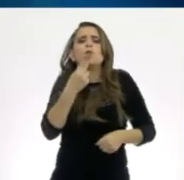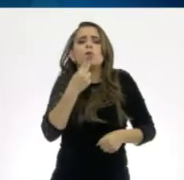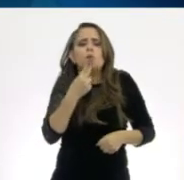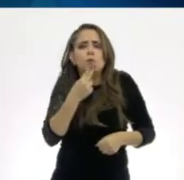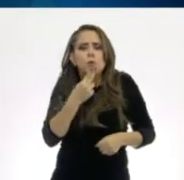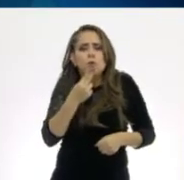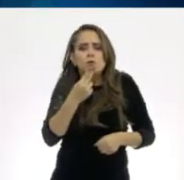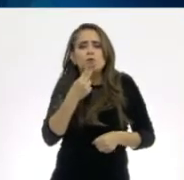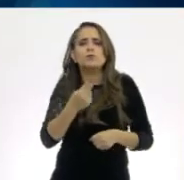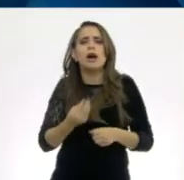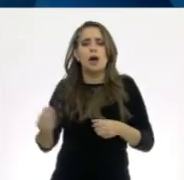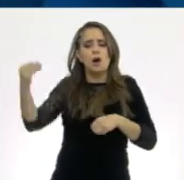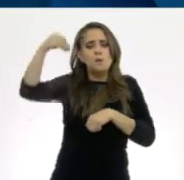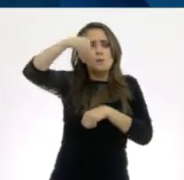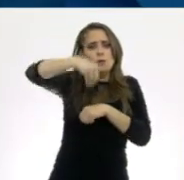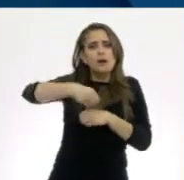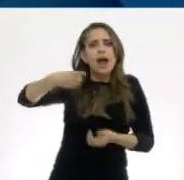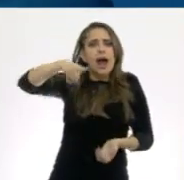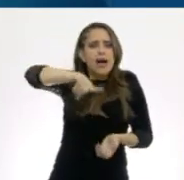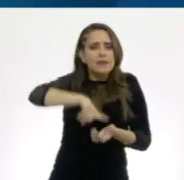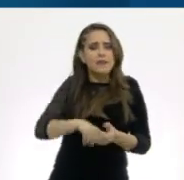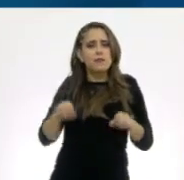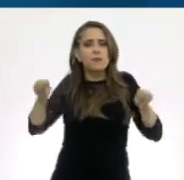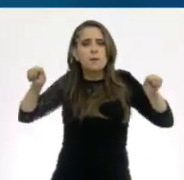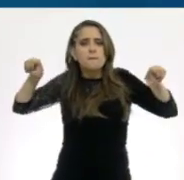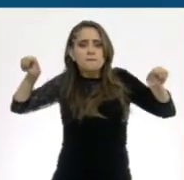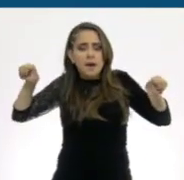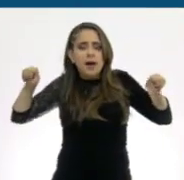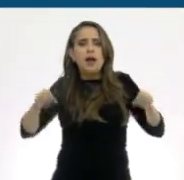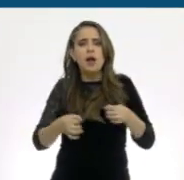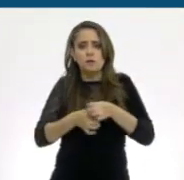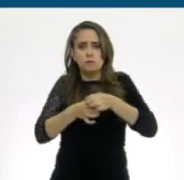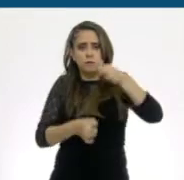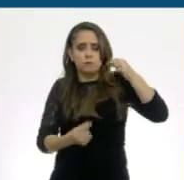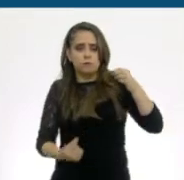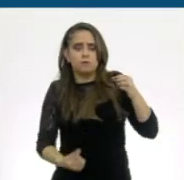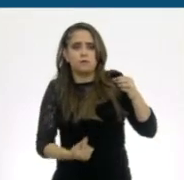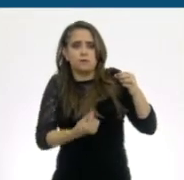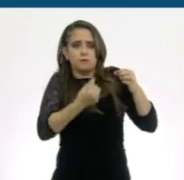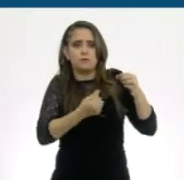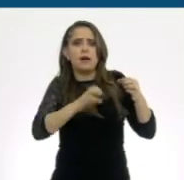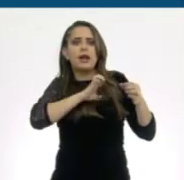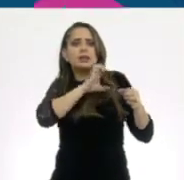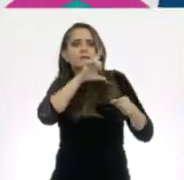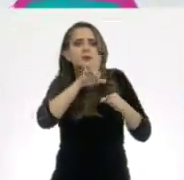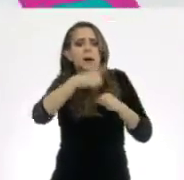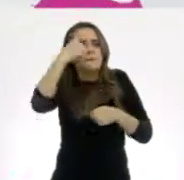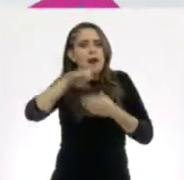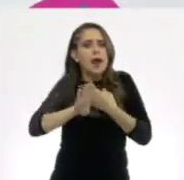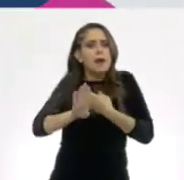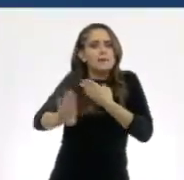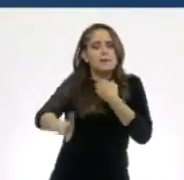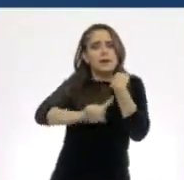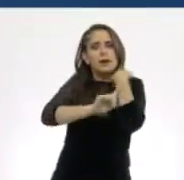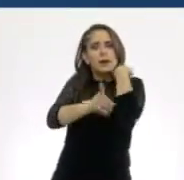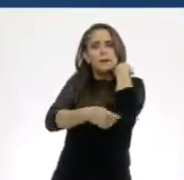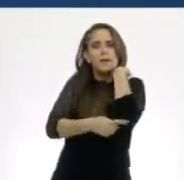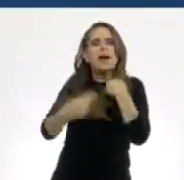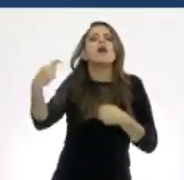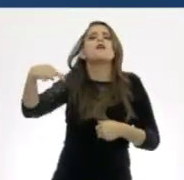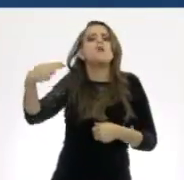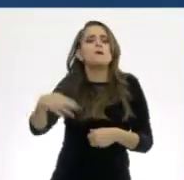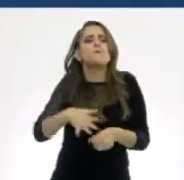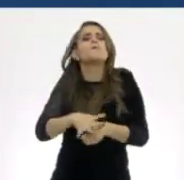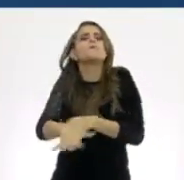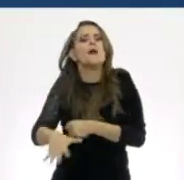consiste en colocar dentro de la matriz un tubo especial diseñado para ello? Sí, maestra, sí me lo sé.